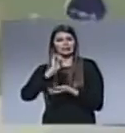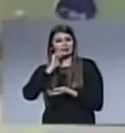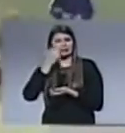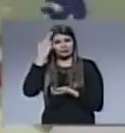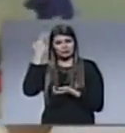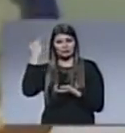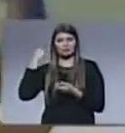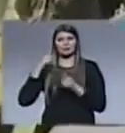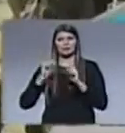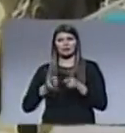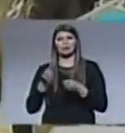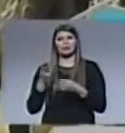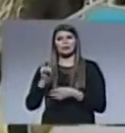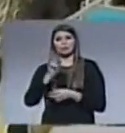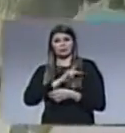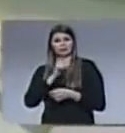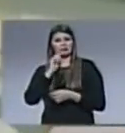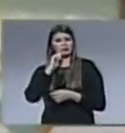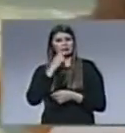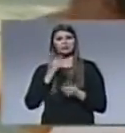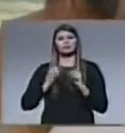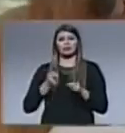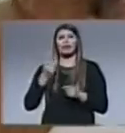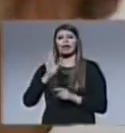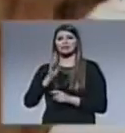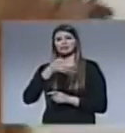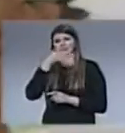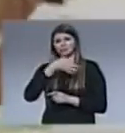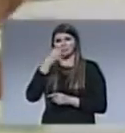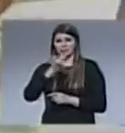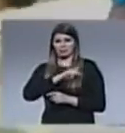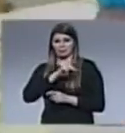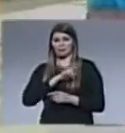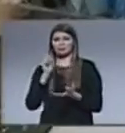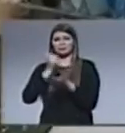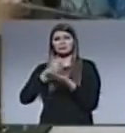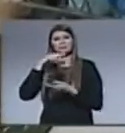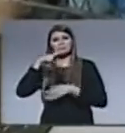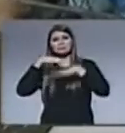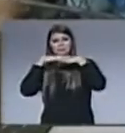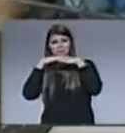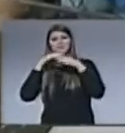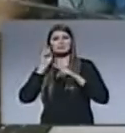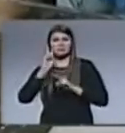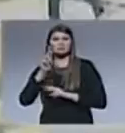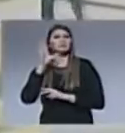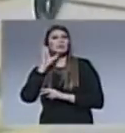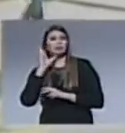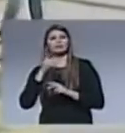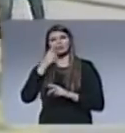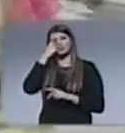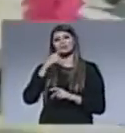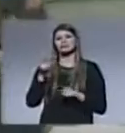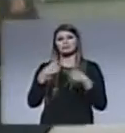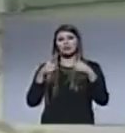enriquecedora, una experiencia única. Fueron las expresiones más nombradas por los participantes y por el público en general que asistió a las dos